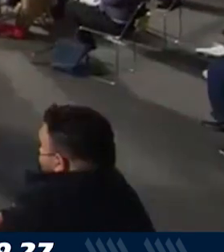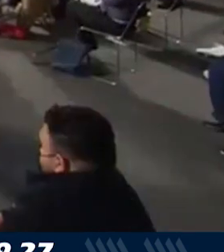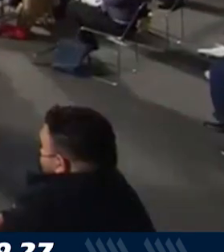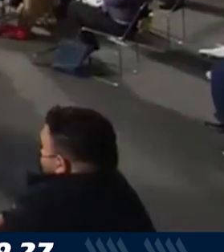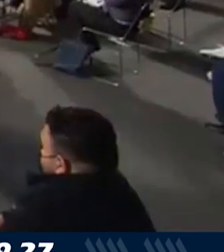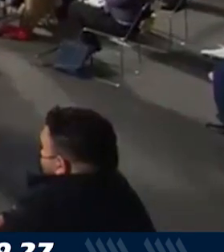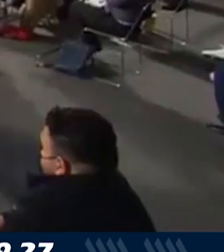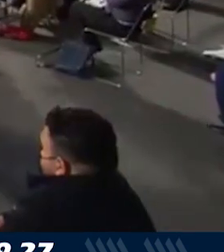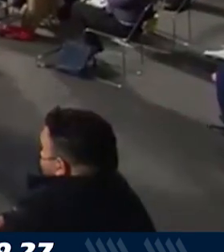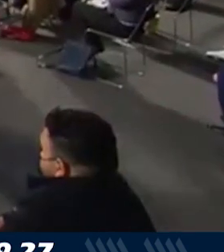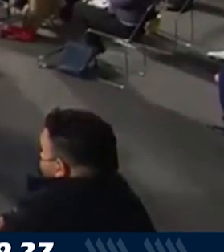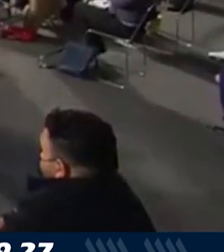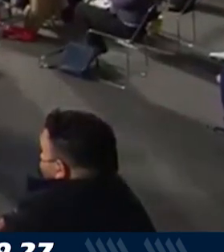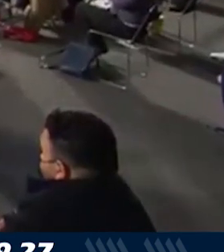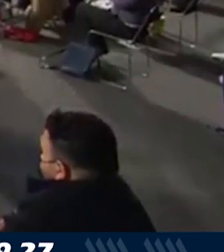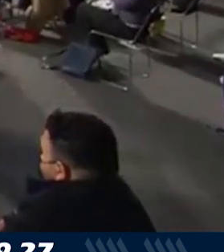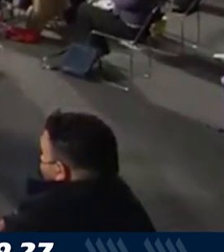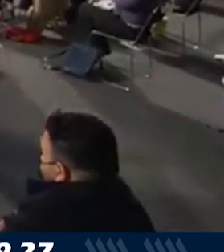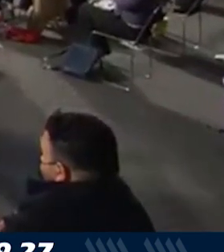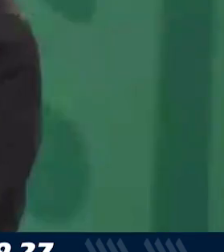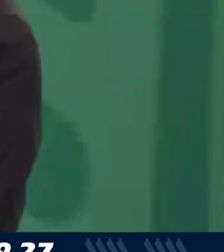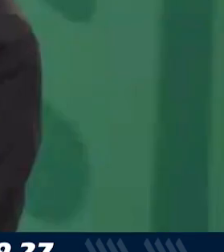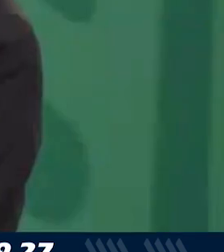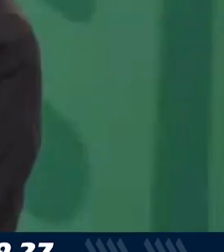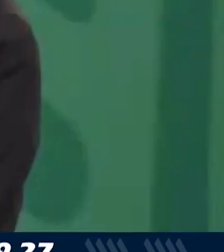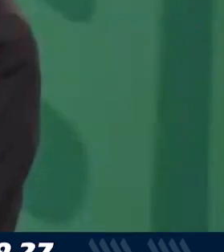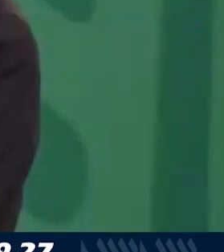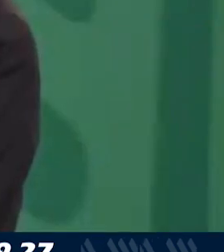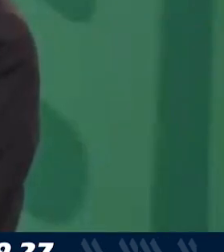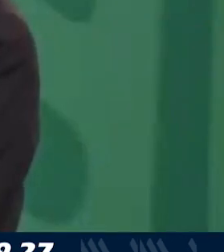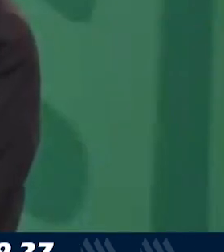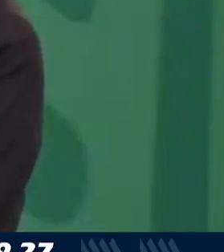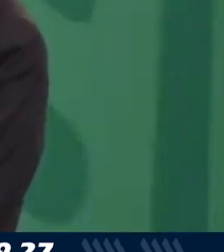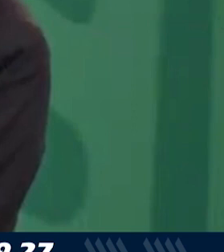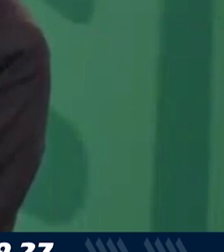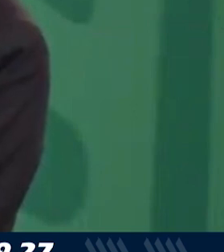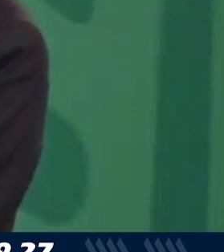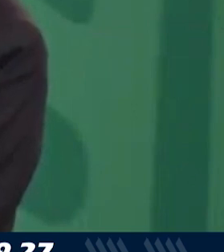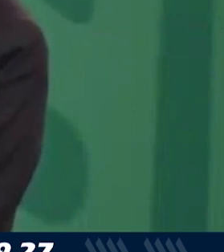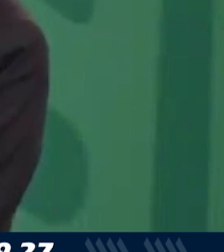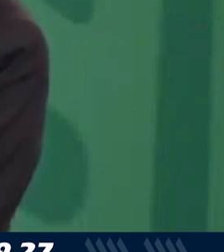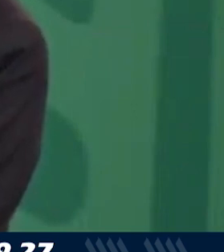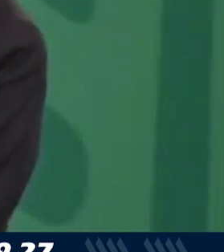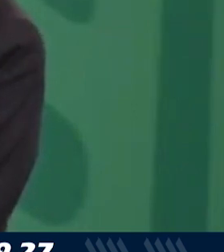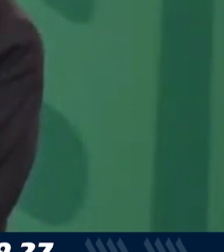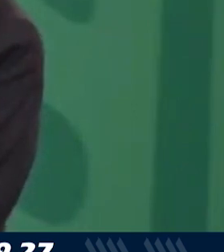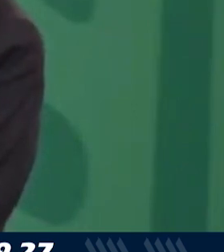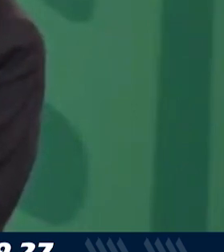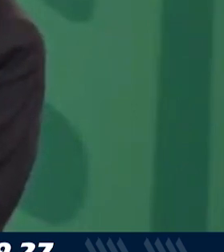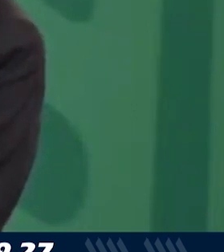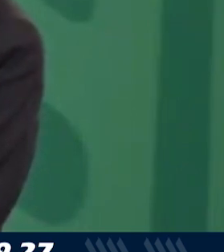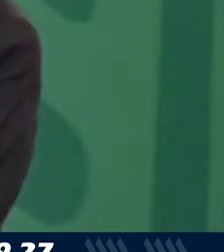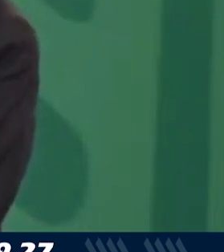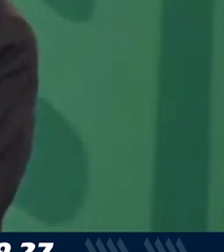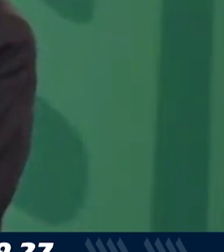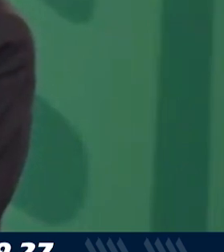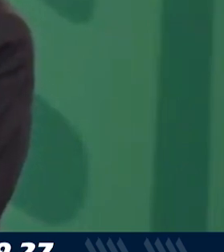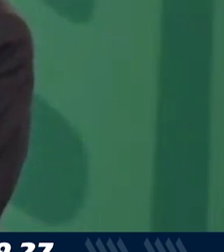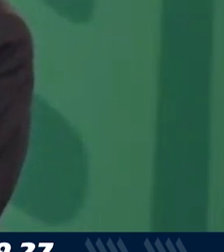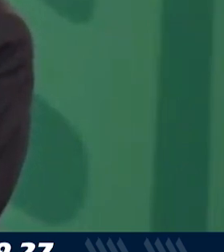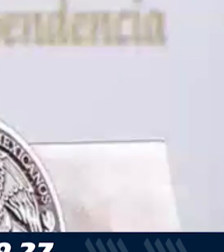tercera dosis o refuerzo, porque no podemos hablar de tercera cuando se aplicaron